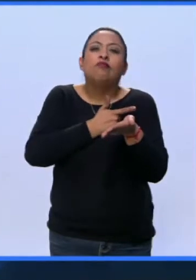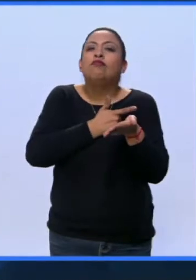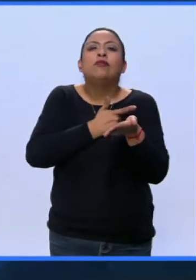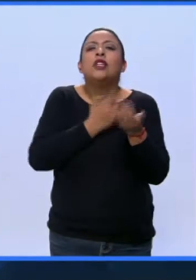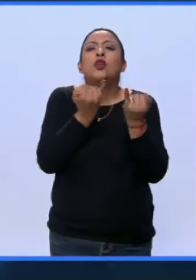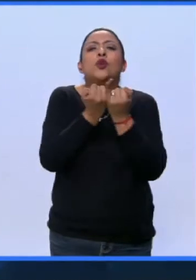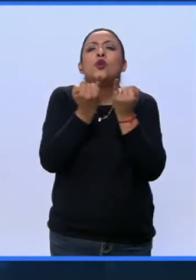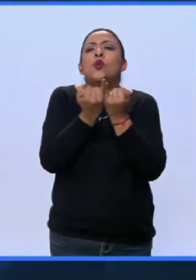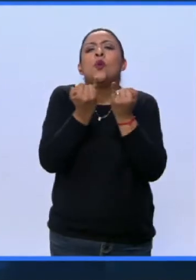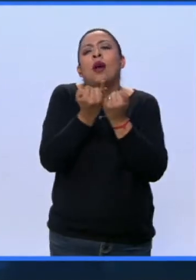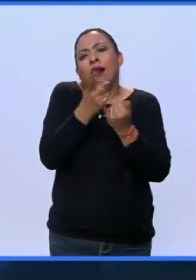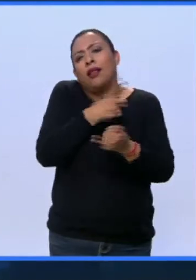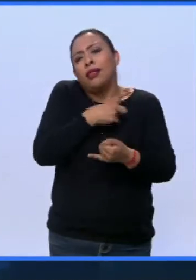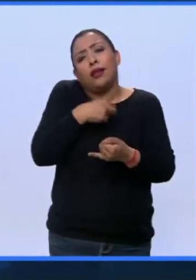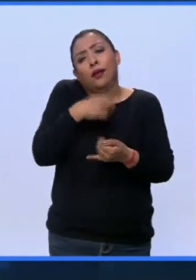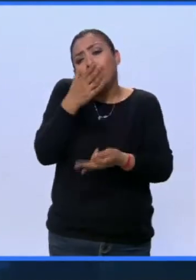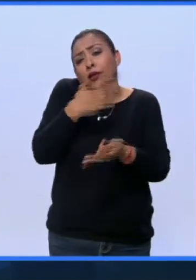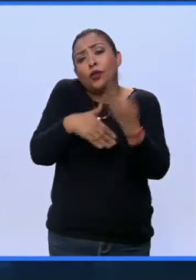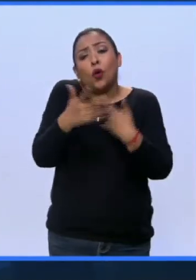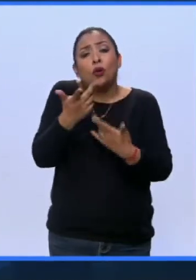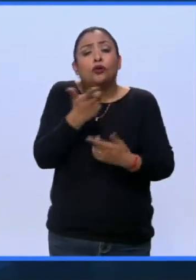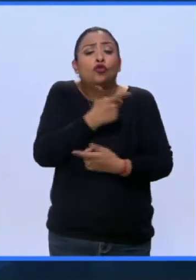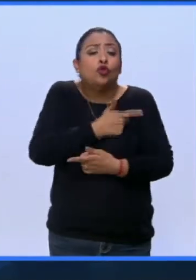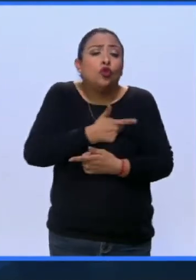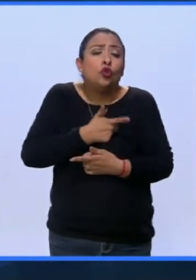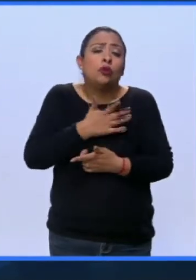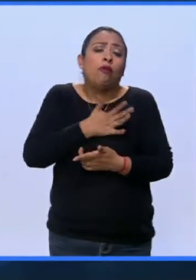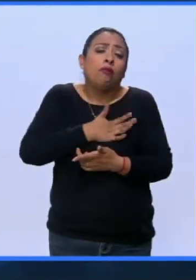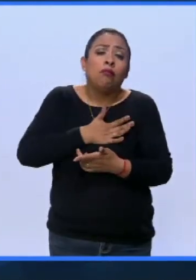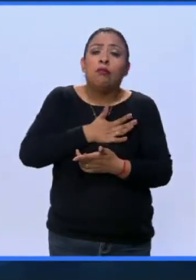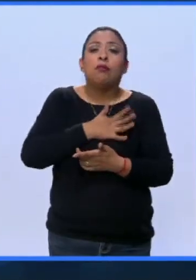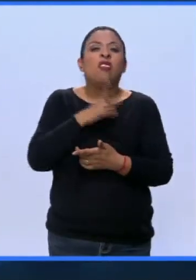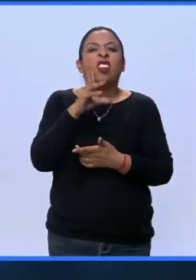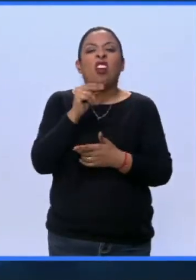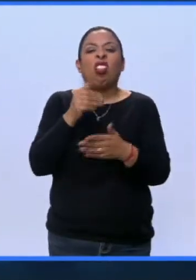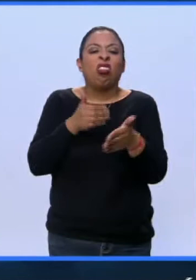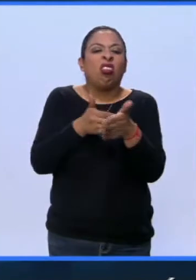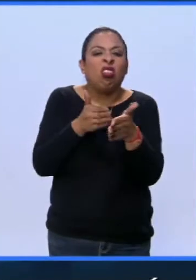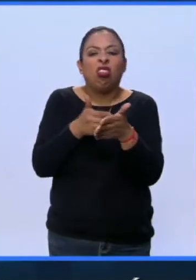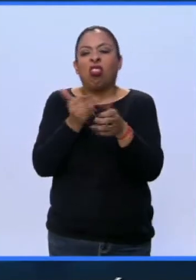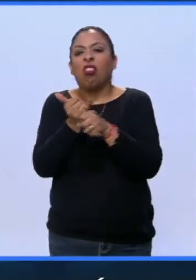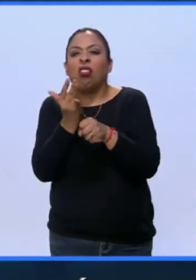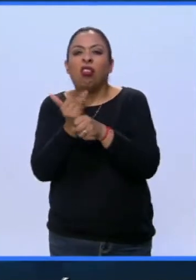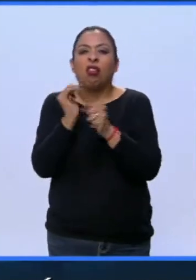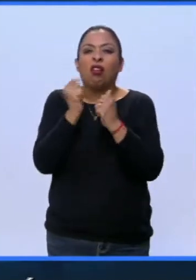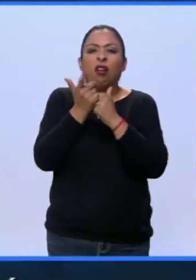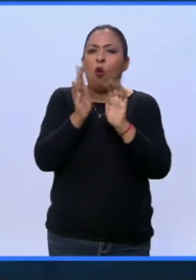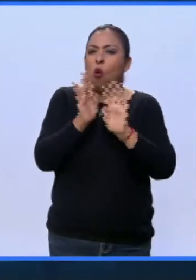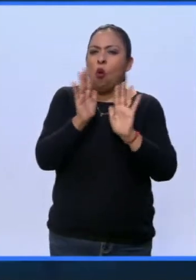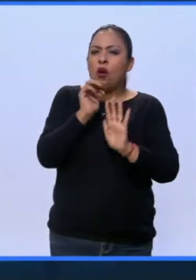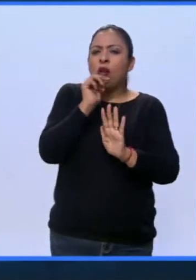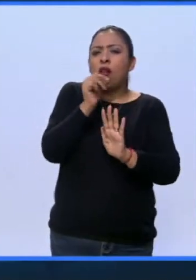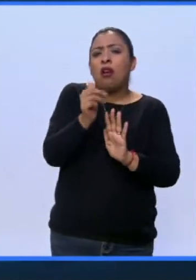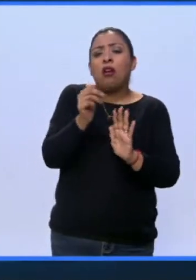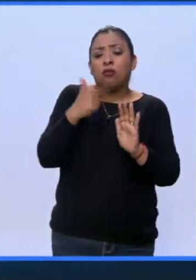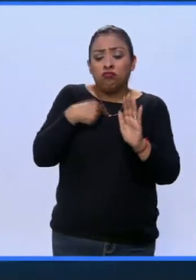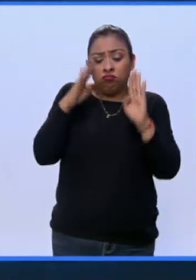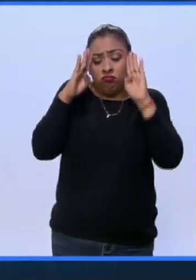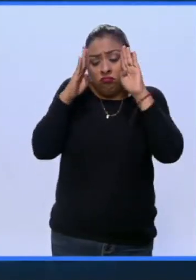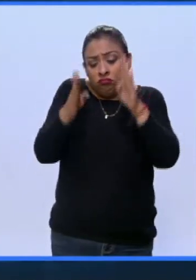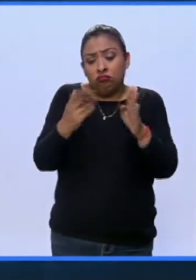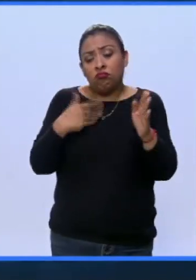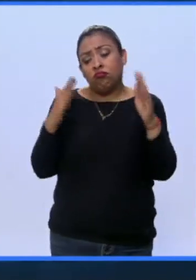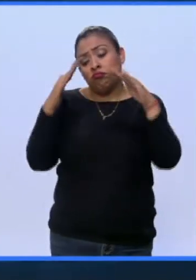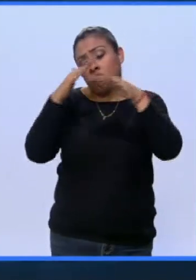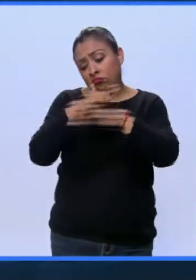deberían ser todos los placeres, sin trabas. Hacer lo que quiero